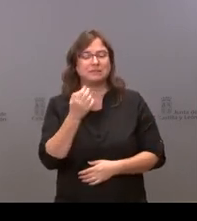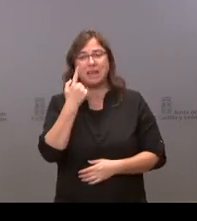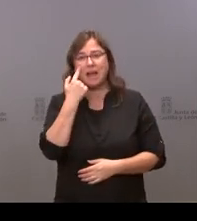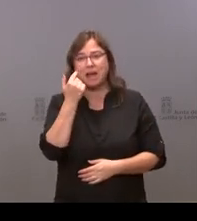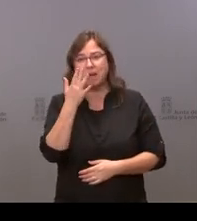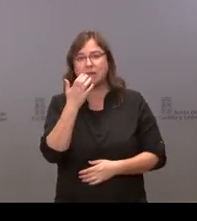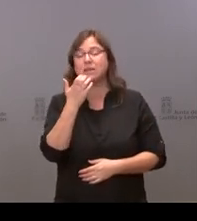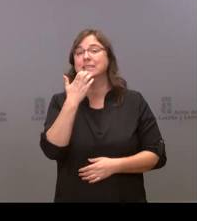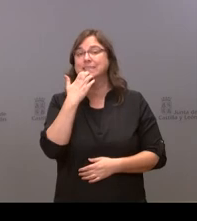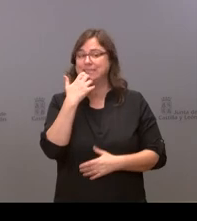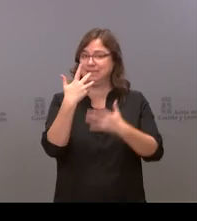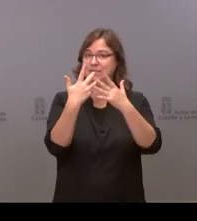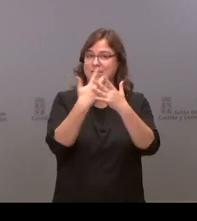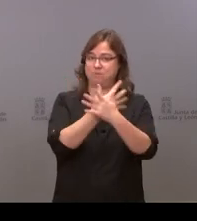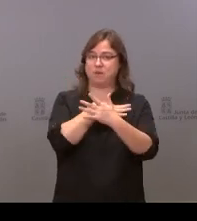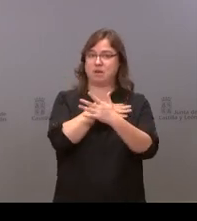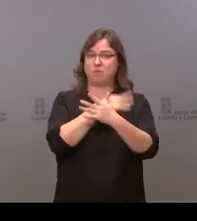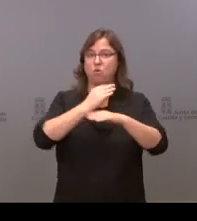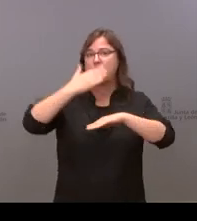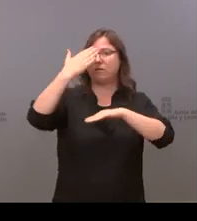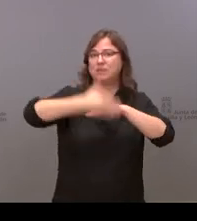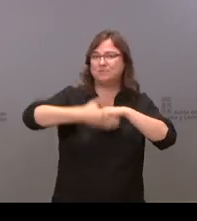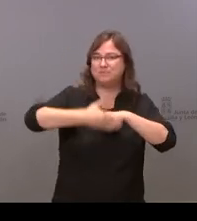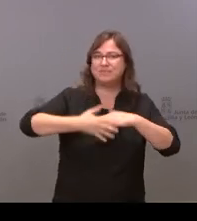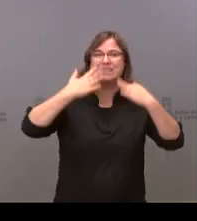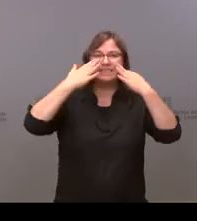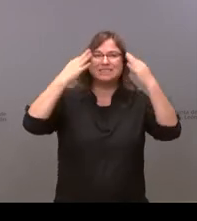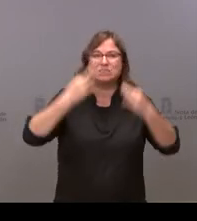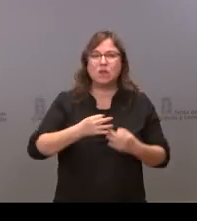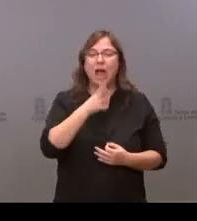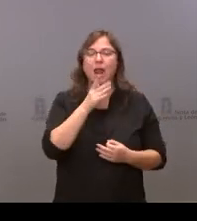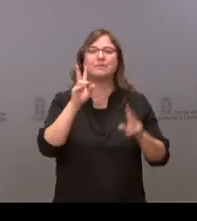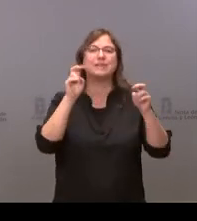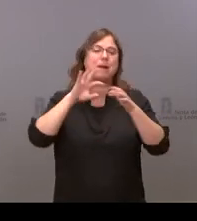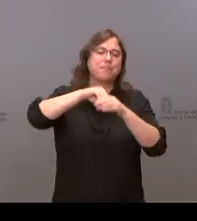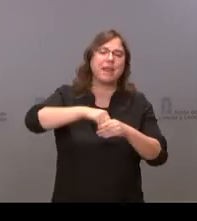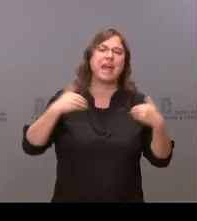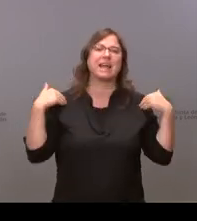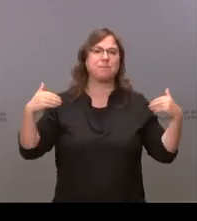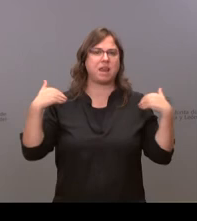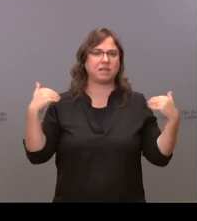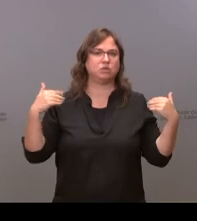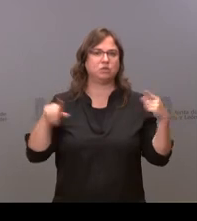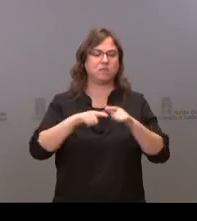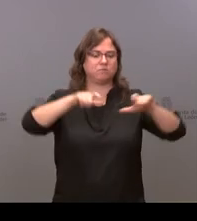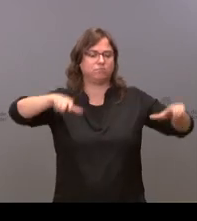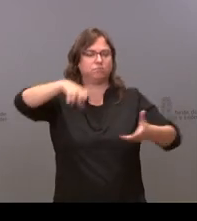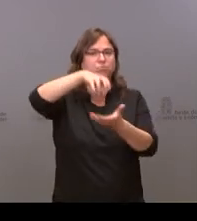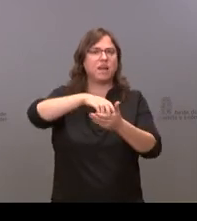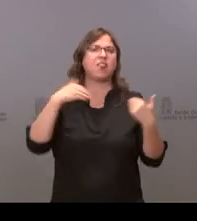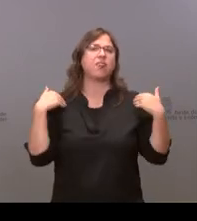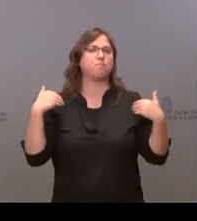me puede aclarar las restricciones o medidas de seguridad de gente en los gimnasios y establecimientos deportivos porque